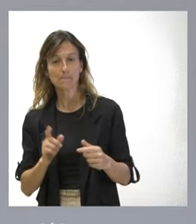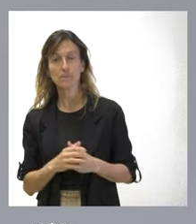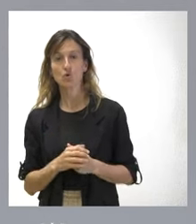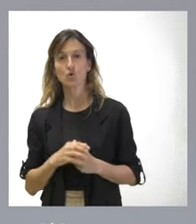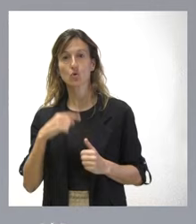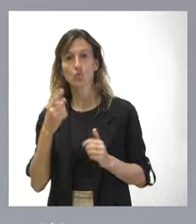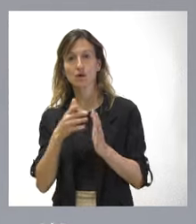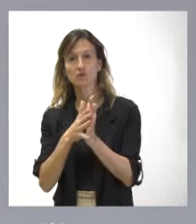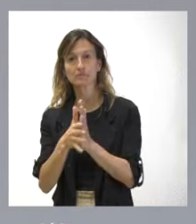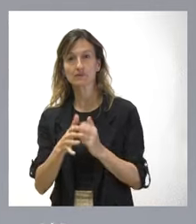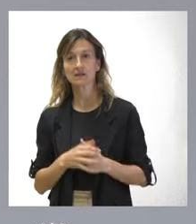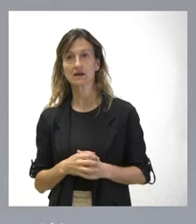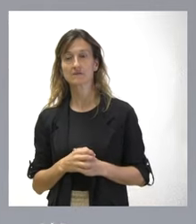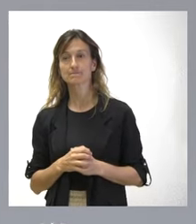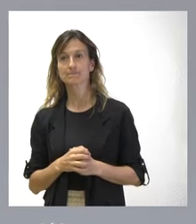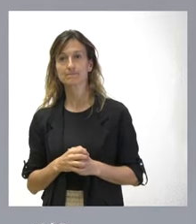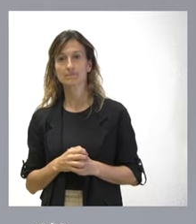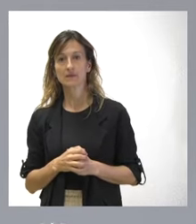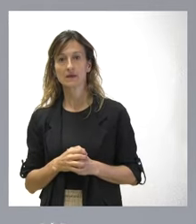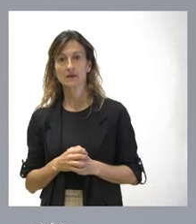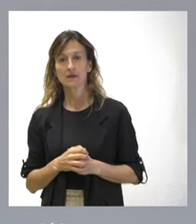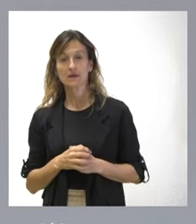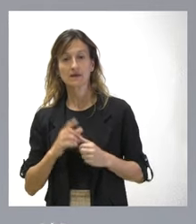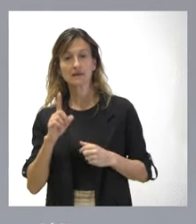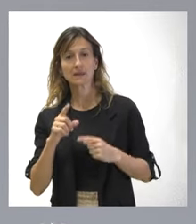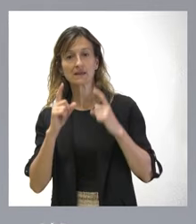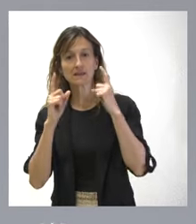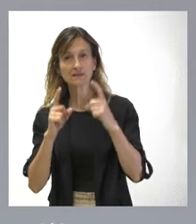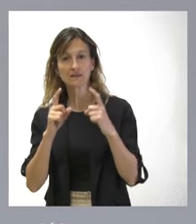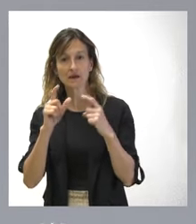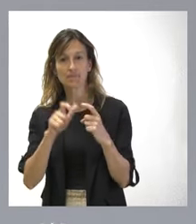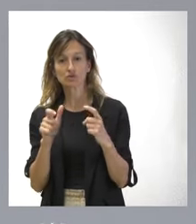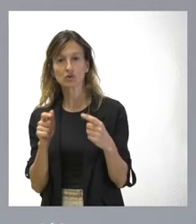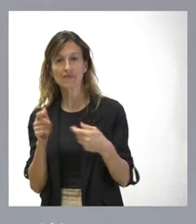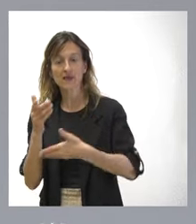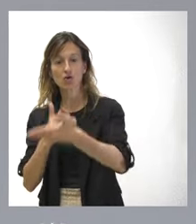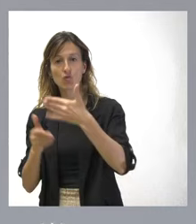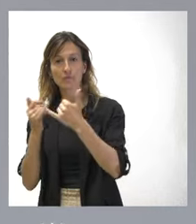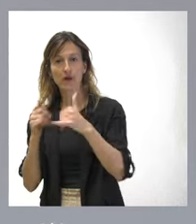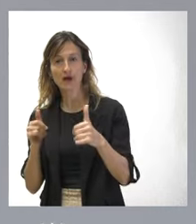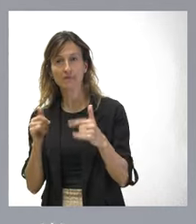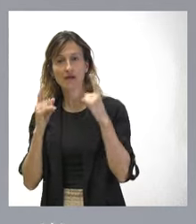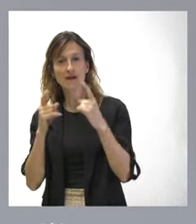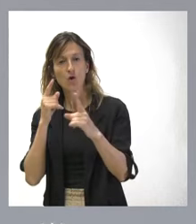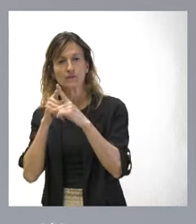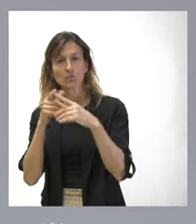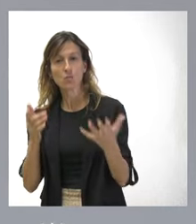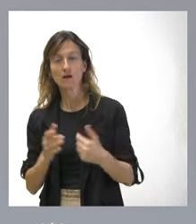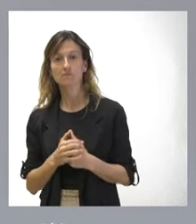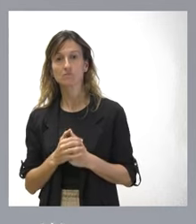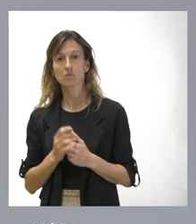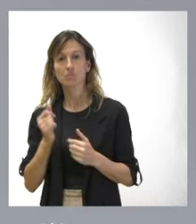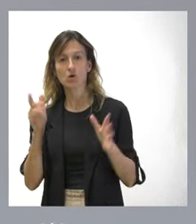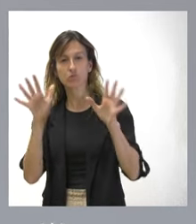continuación, ni tampoco la intencionalidad de los autores o cooperadores de esos actos. Se deja todo en una nebulosa,